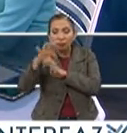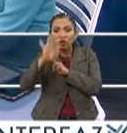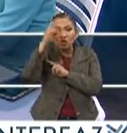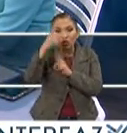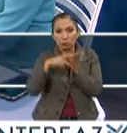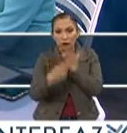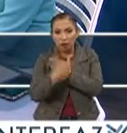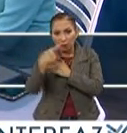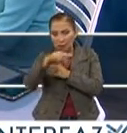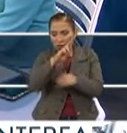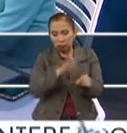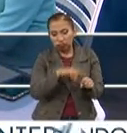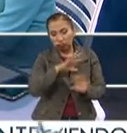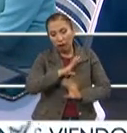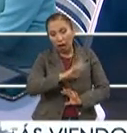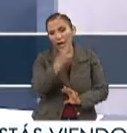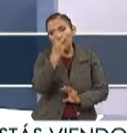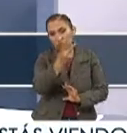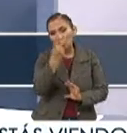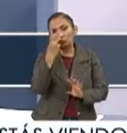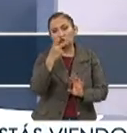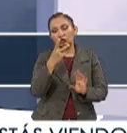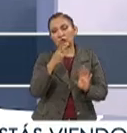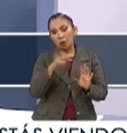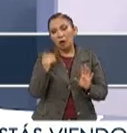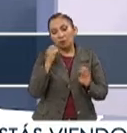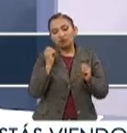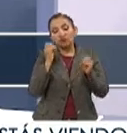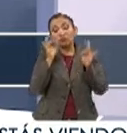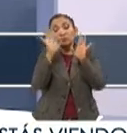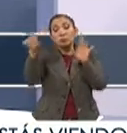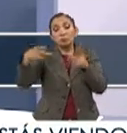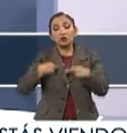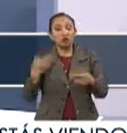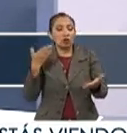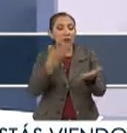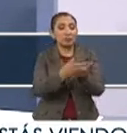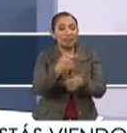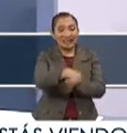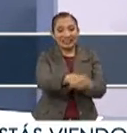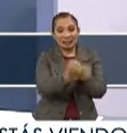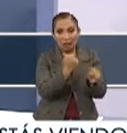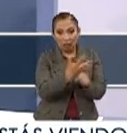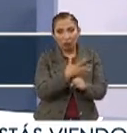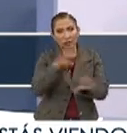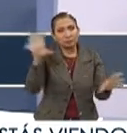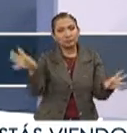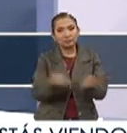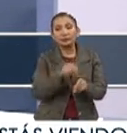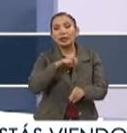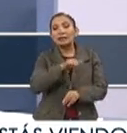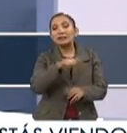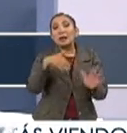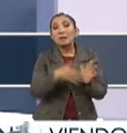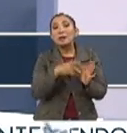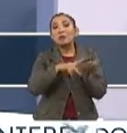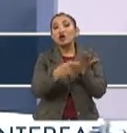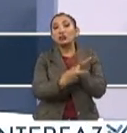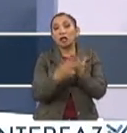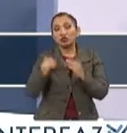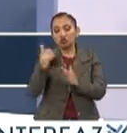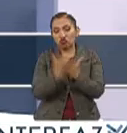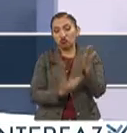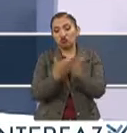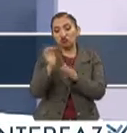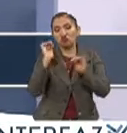dos de ellos. Pero lo natural es que se registren de manera espontánea por la ciudadanía. Para este año tenemos un total de 16 mil proyectos que fueron